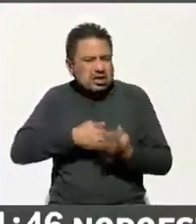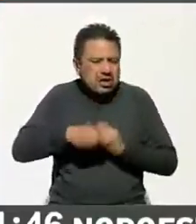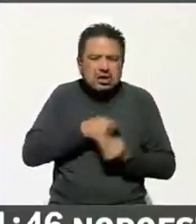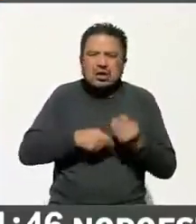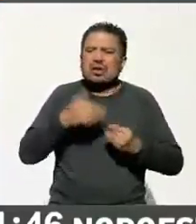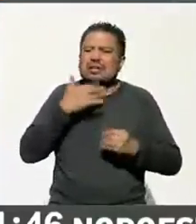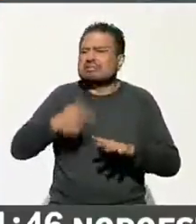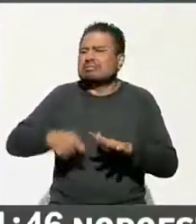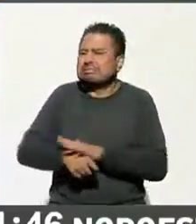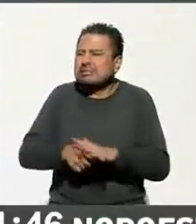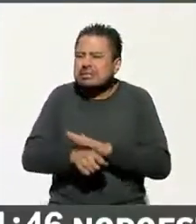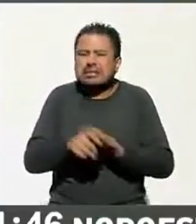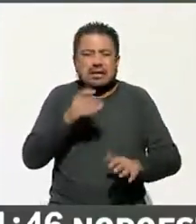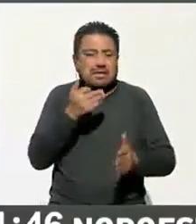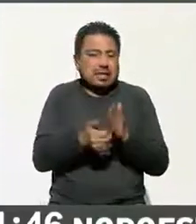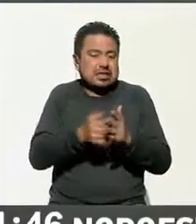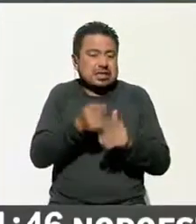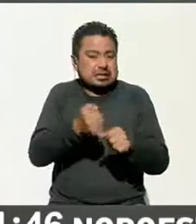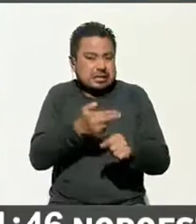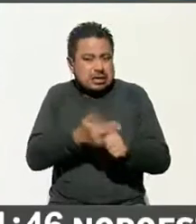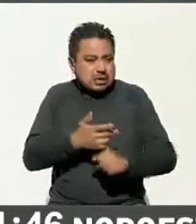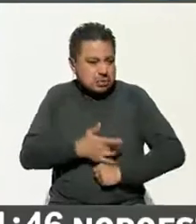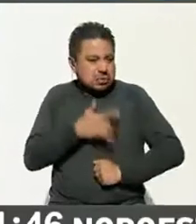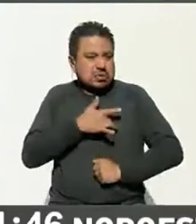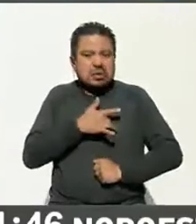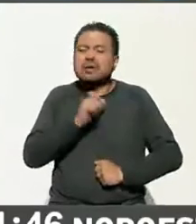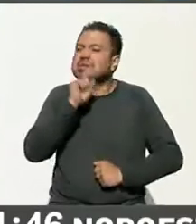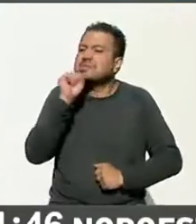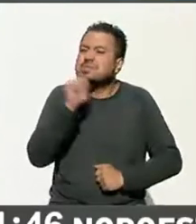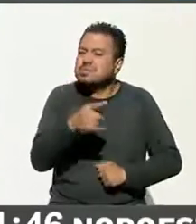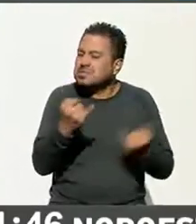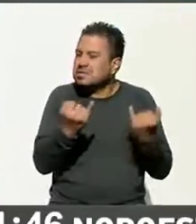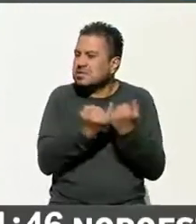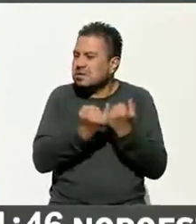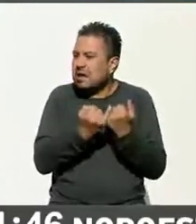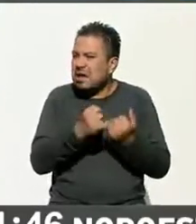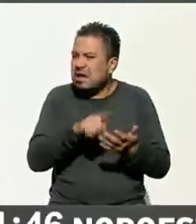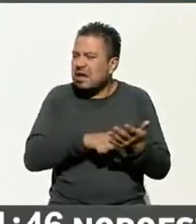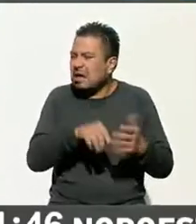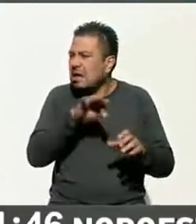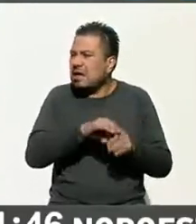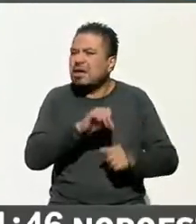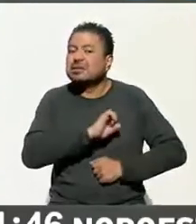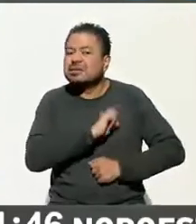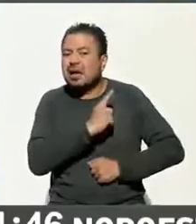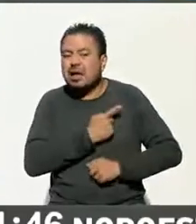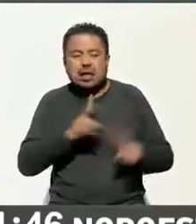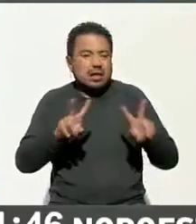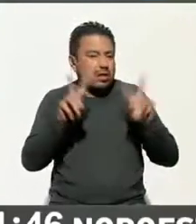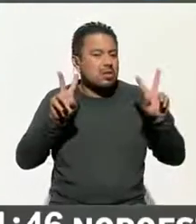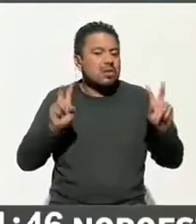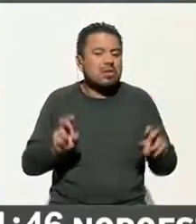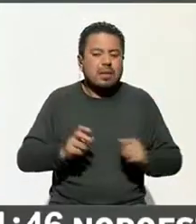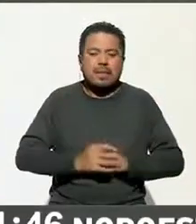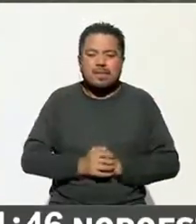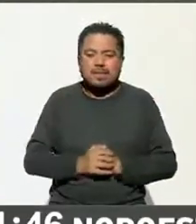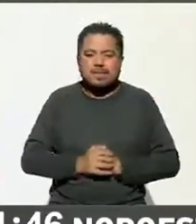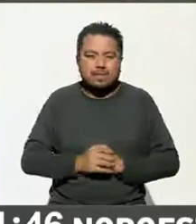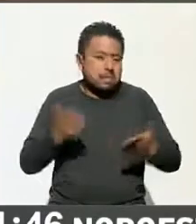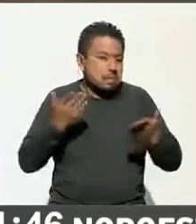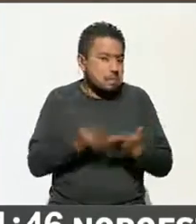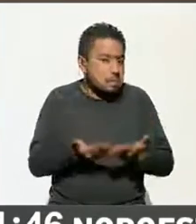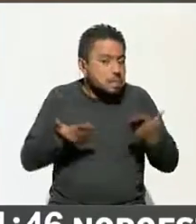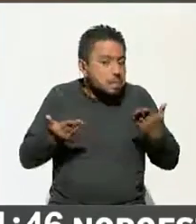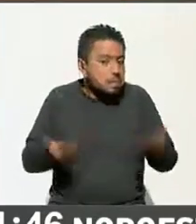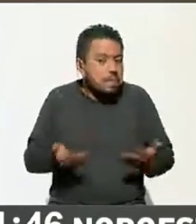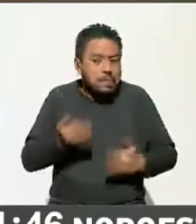corrupción. también, pues como era de esperarse, se ha agregado uno que es el tema de la salud. Y entonces,